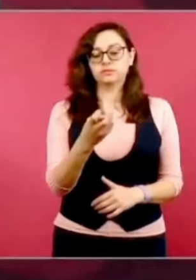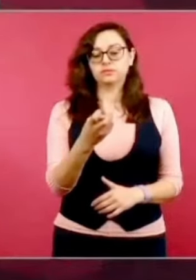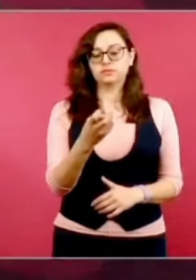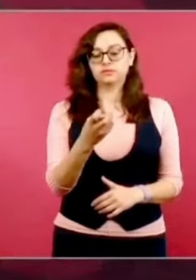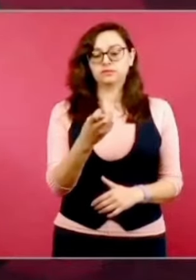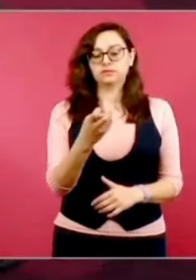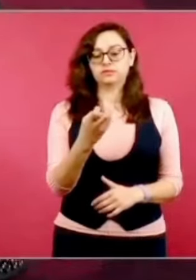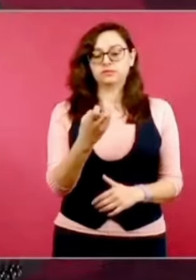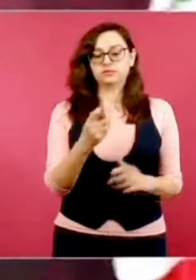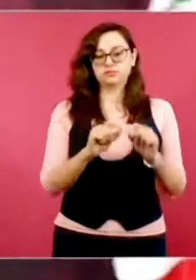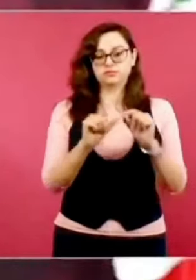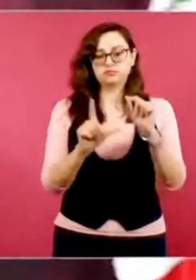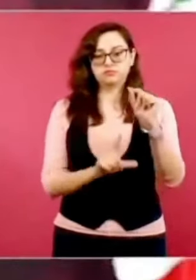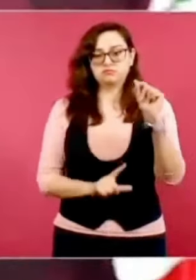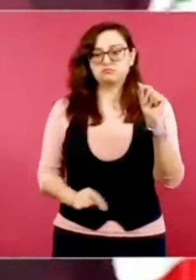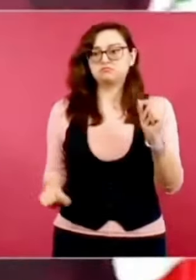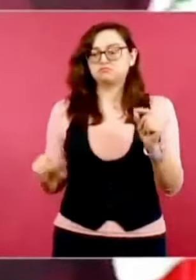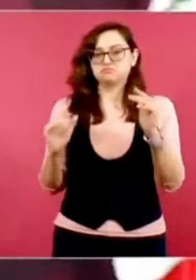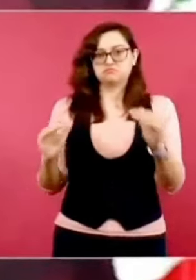más a México.